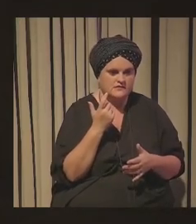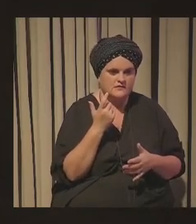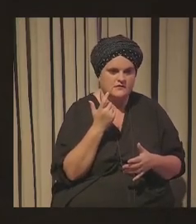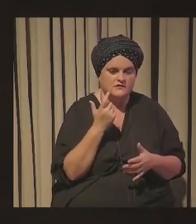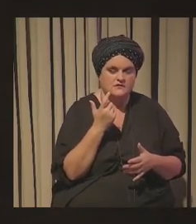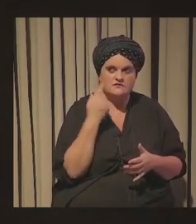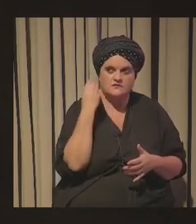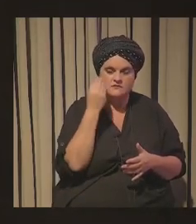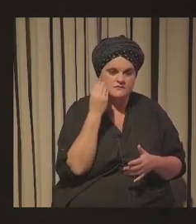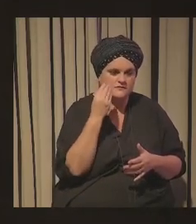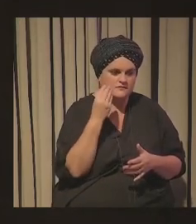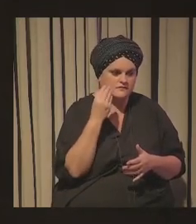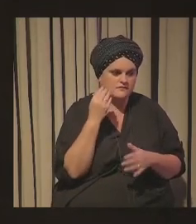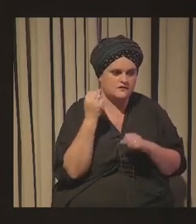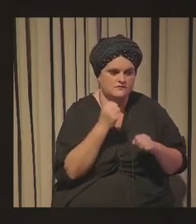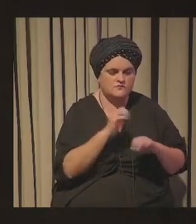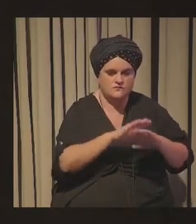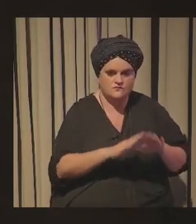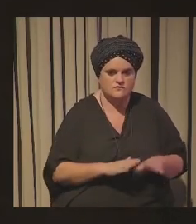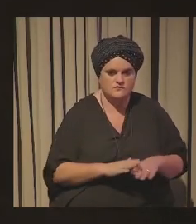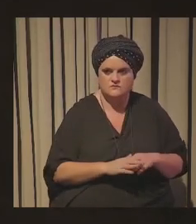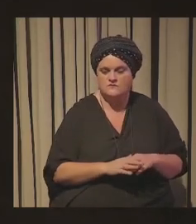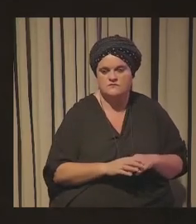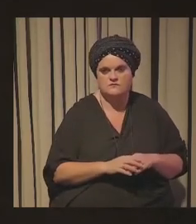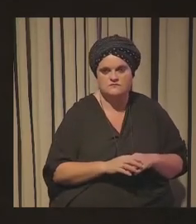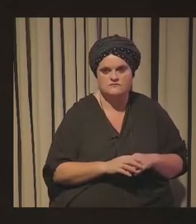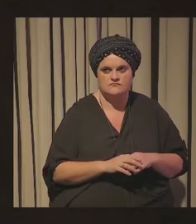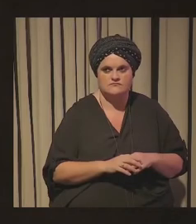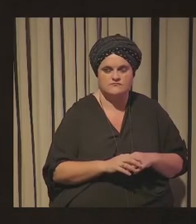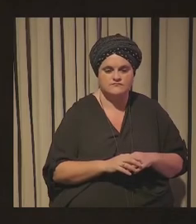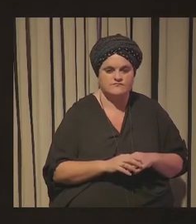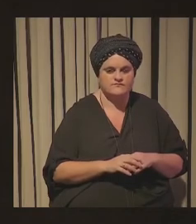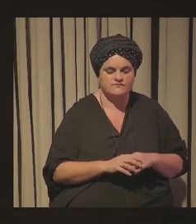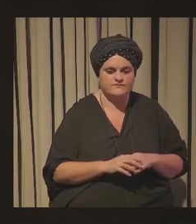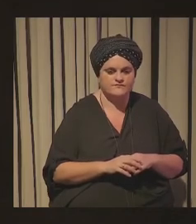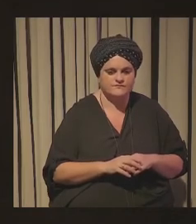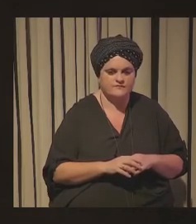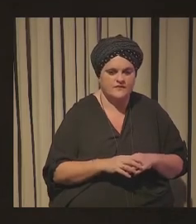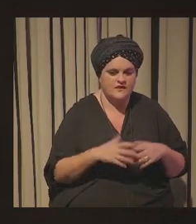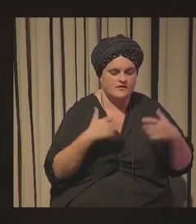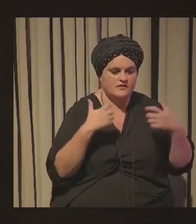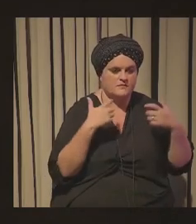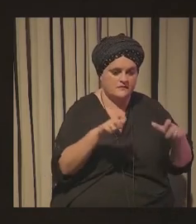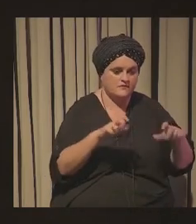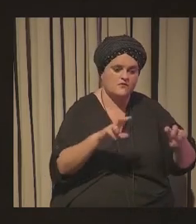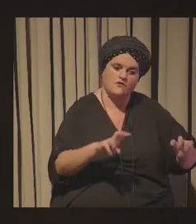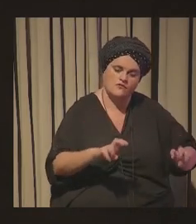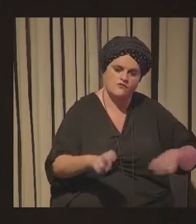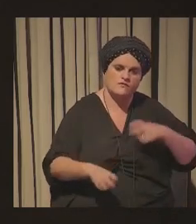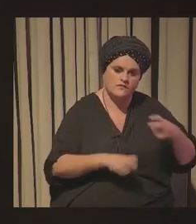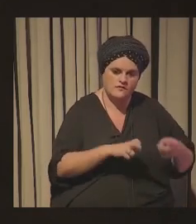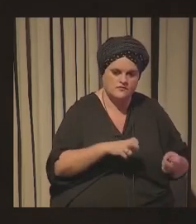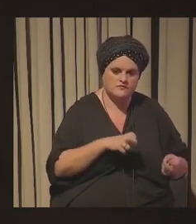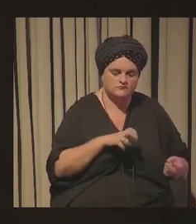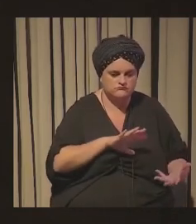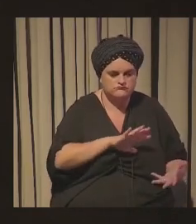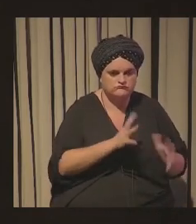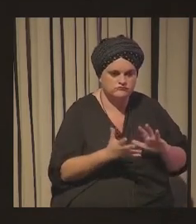yo creo que en los últimos años se han ido incorporando primero al departamento de innovación y luego